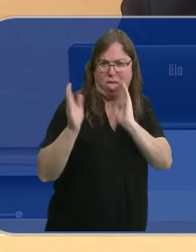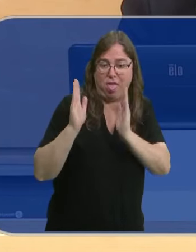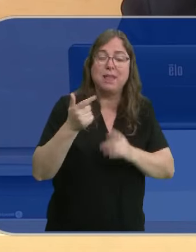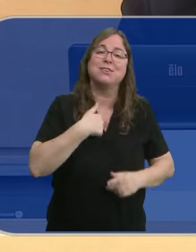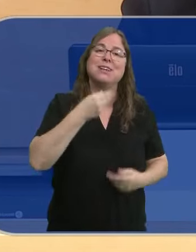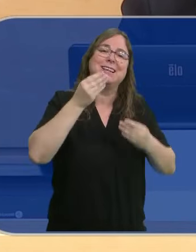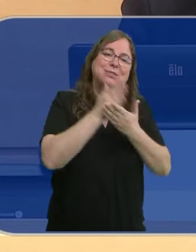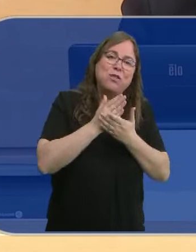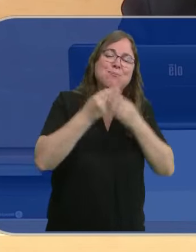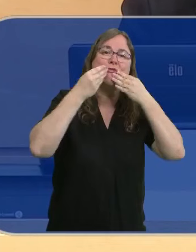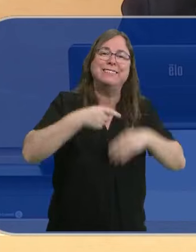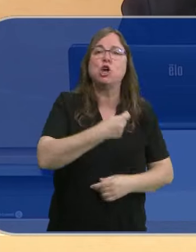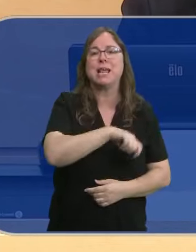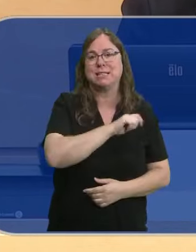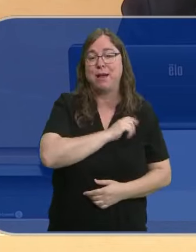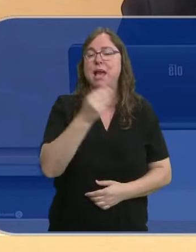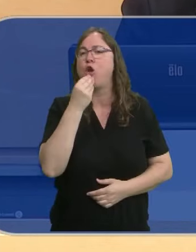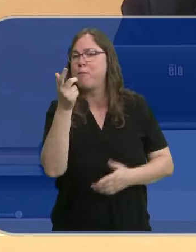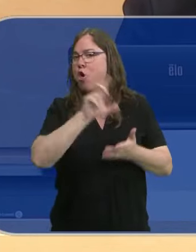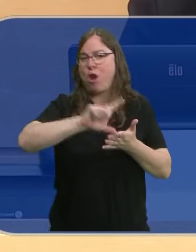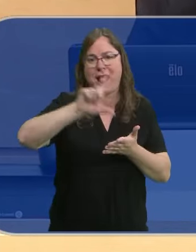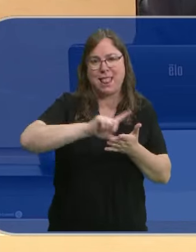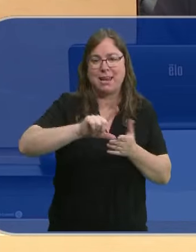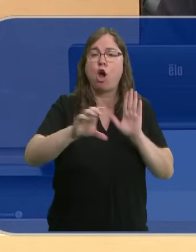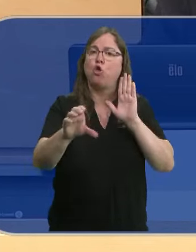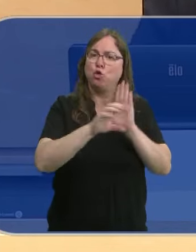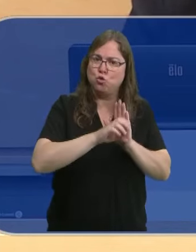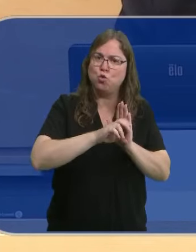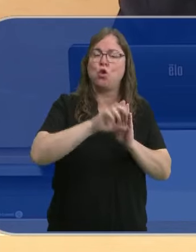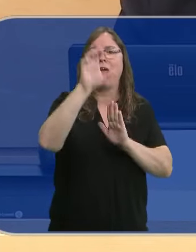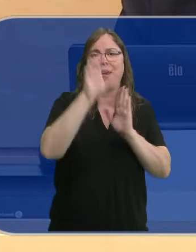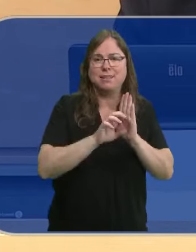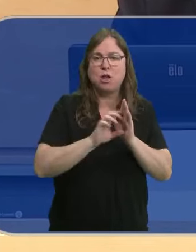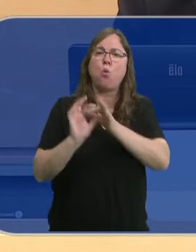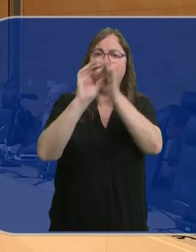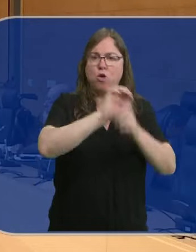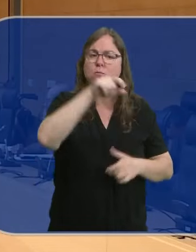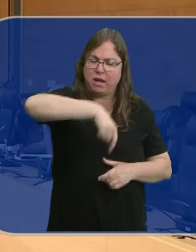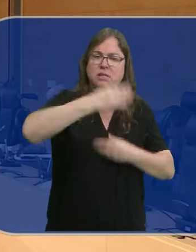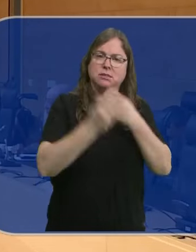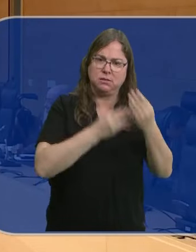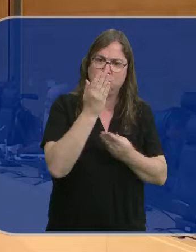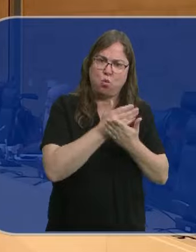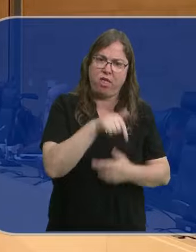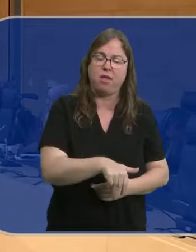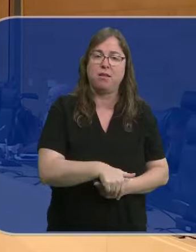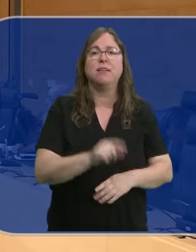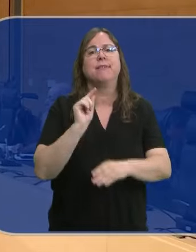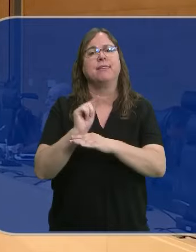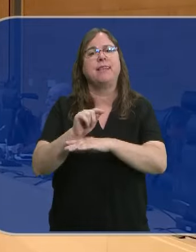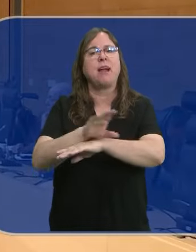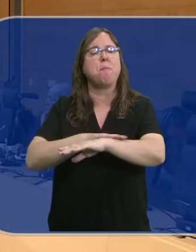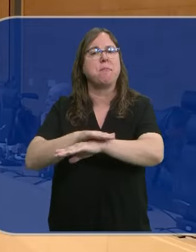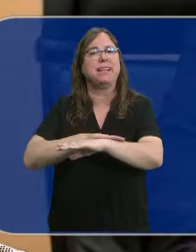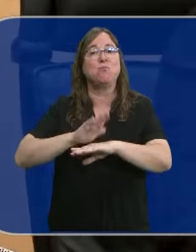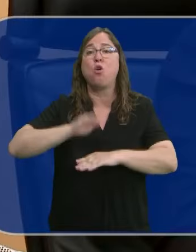centros estudia la historia de España, lo mejor de nuestra literatura, la Constitución, el Estatuto y la Unión Europea. Críticas también al Ministerio por